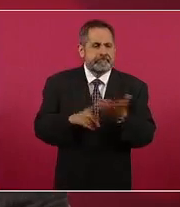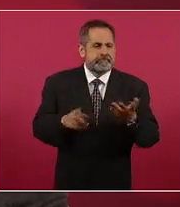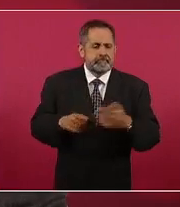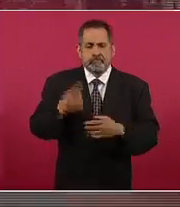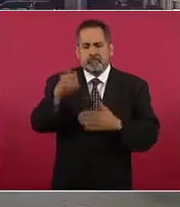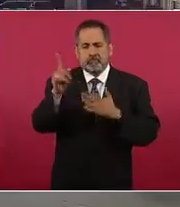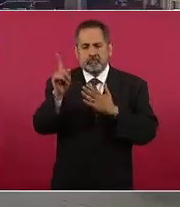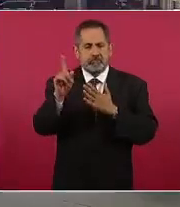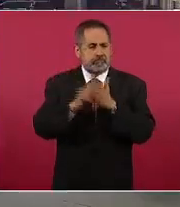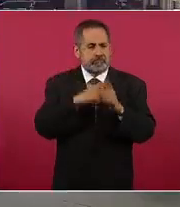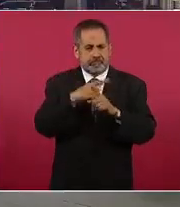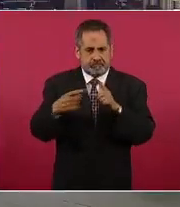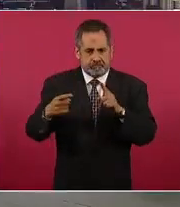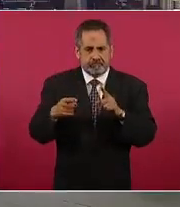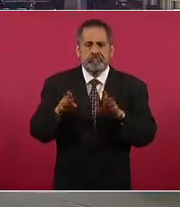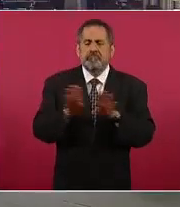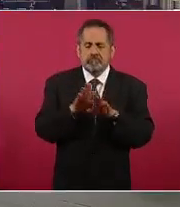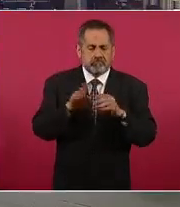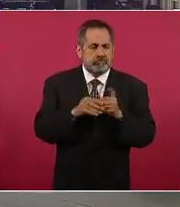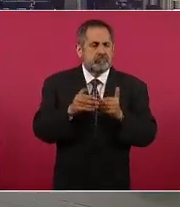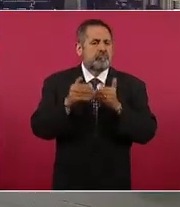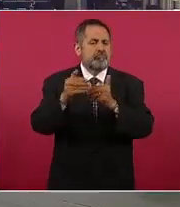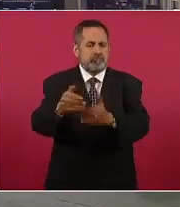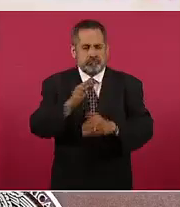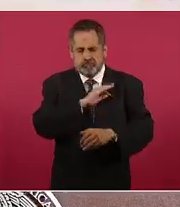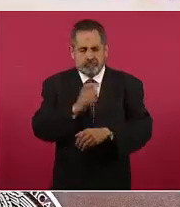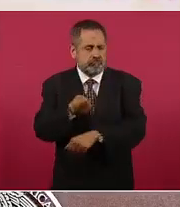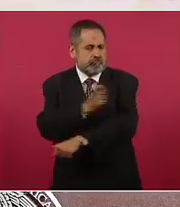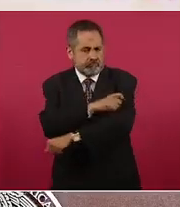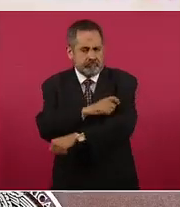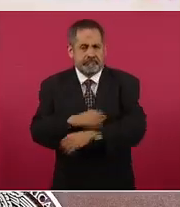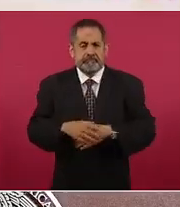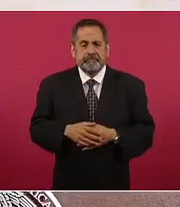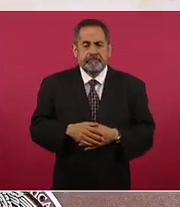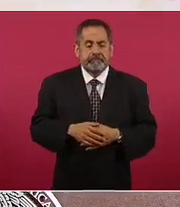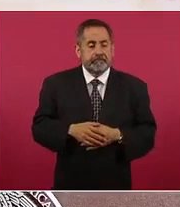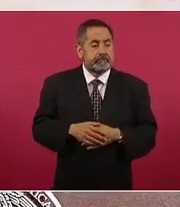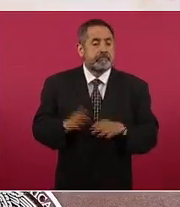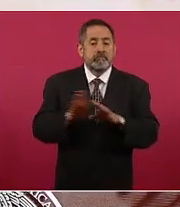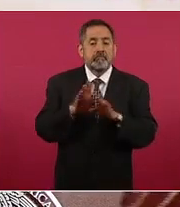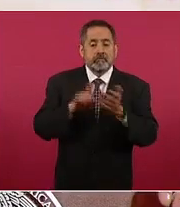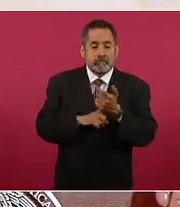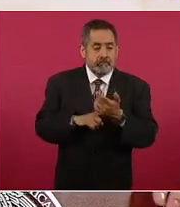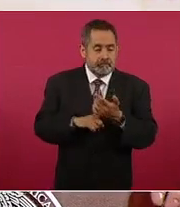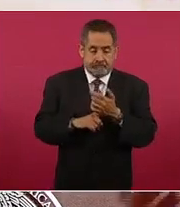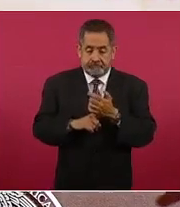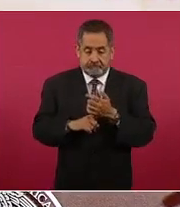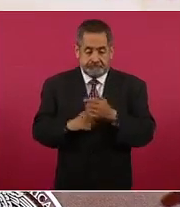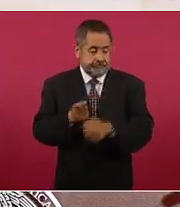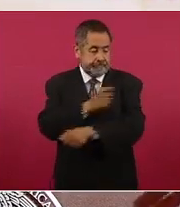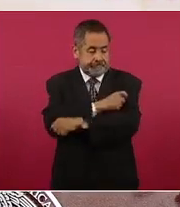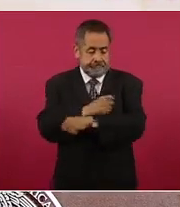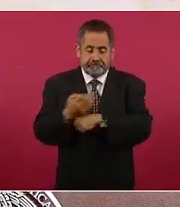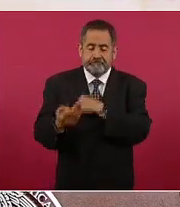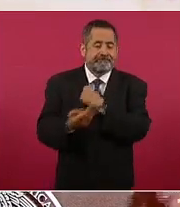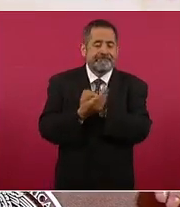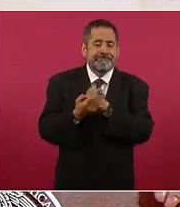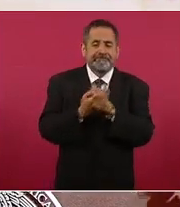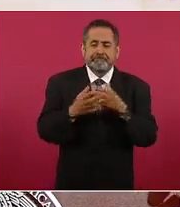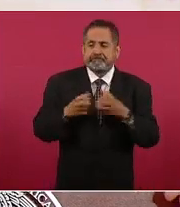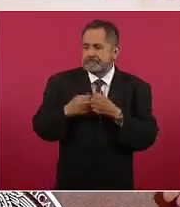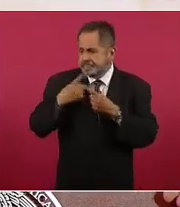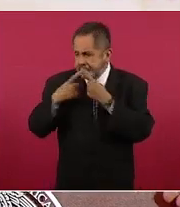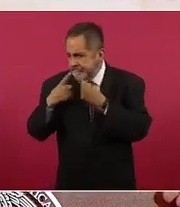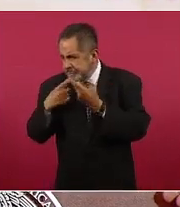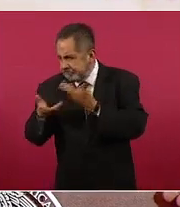mes y medio sin que haya problema alguno la inmunidad esperada la capacidad de protección se estima de acuerdo a